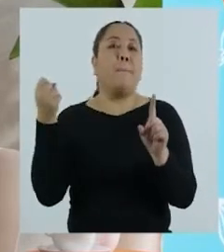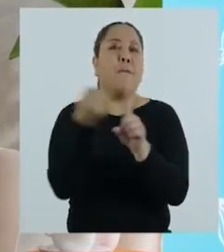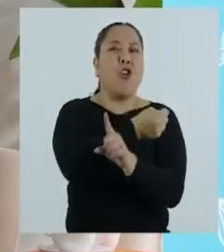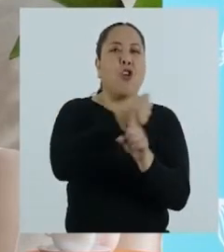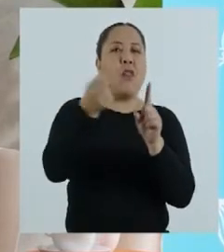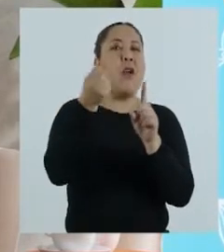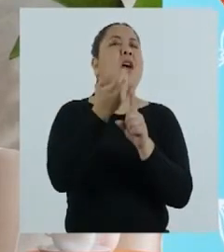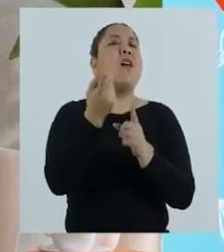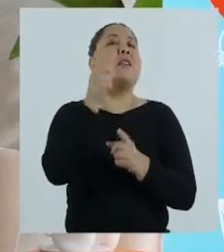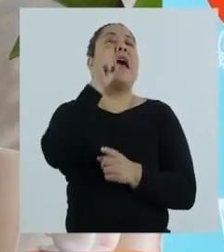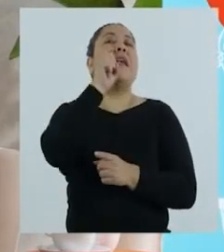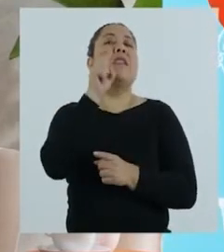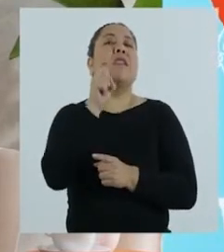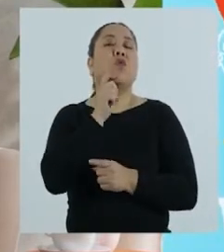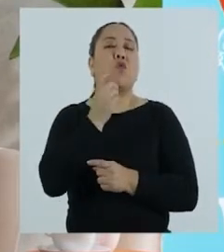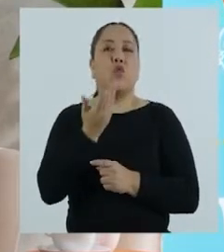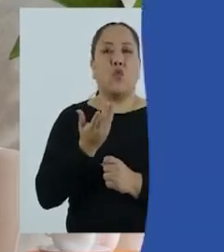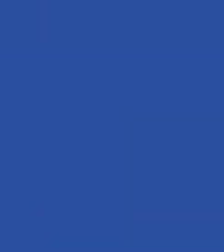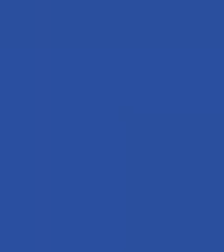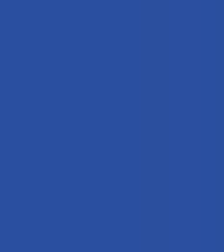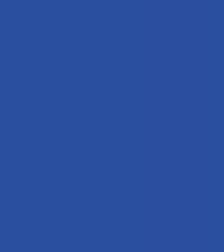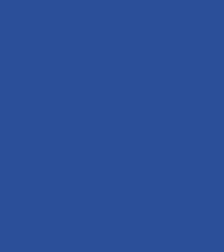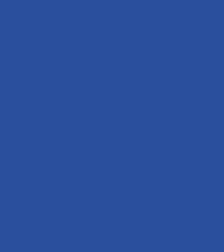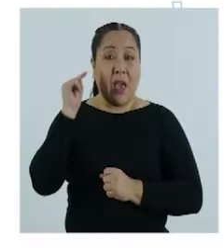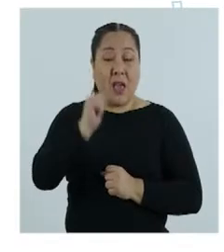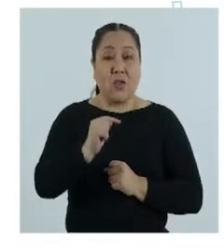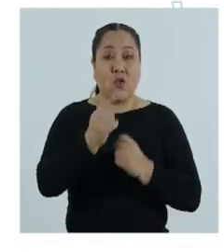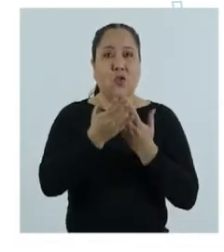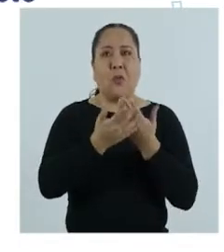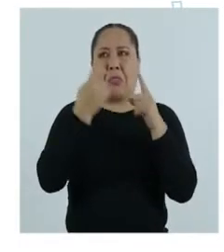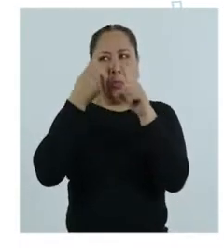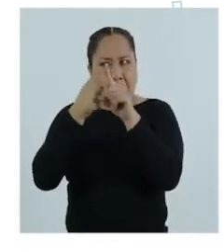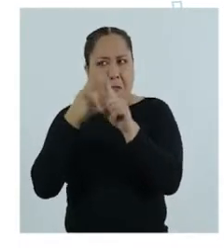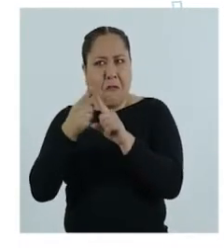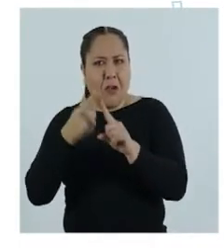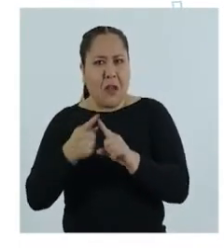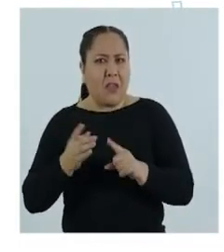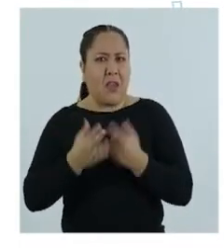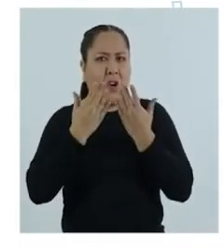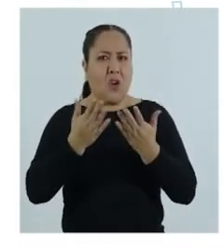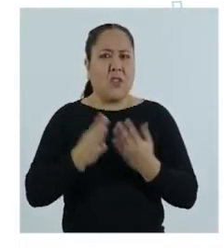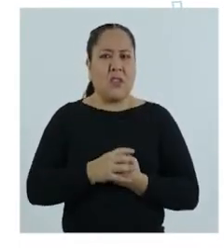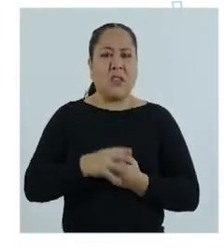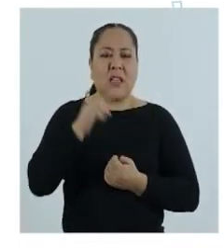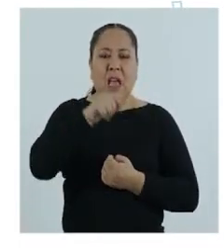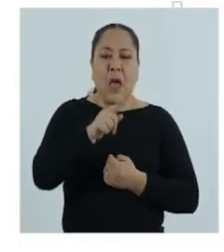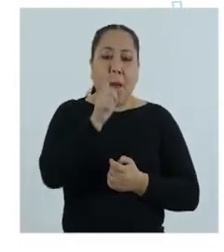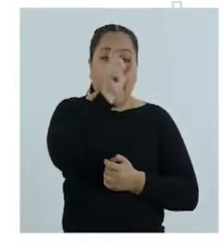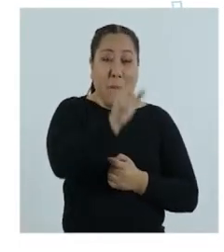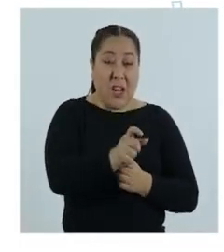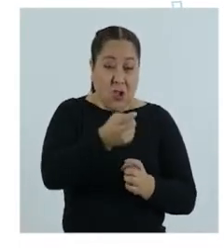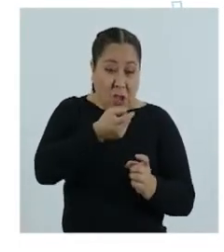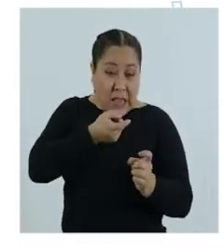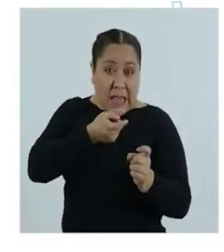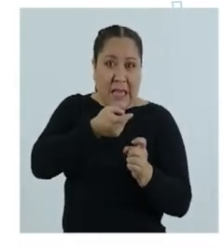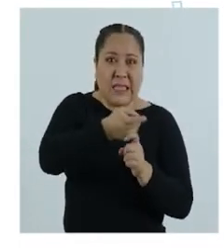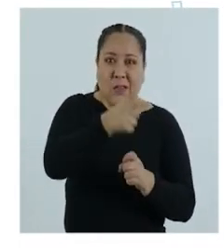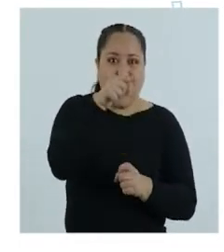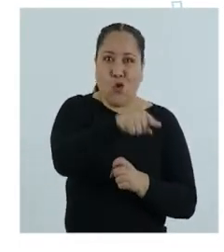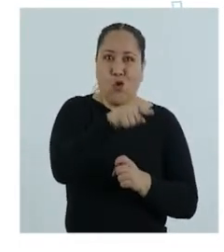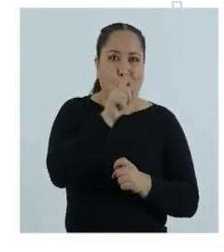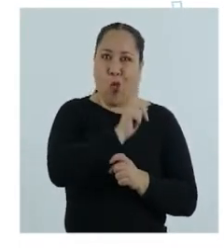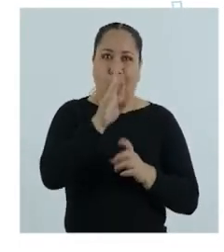Existe también la violencia sexual, que son acciones que se cometen contra una